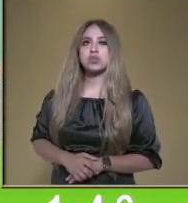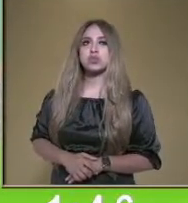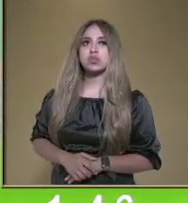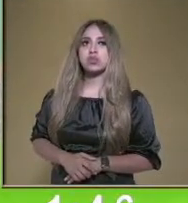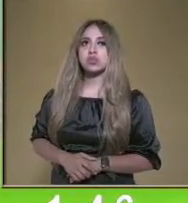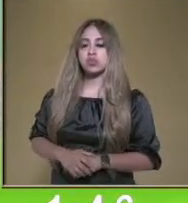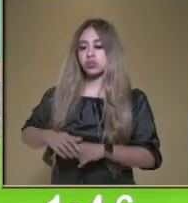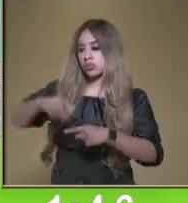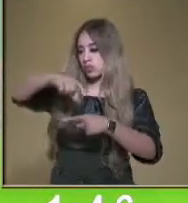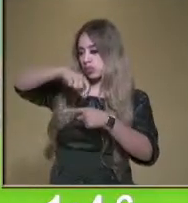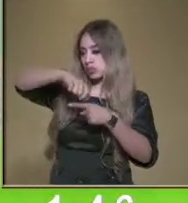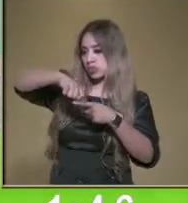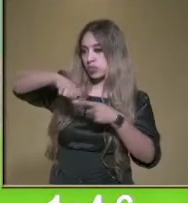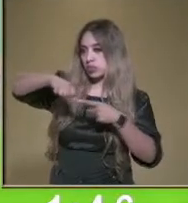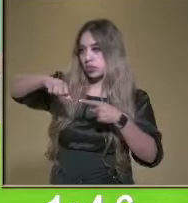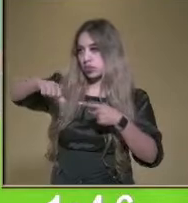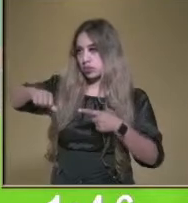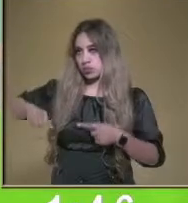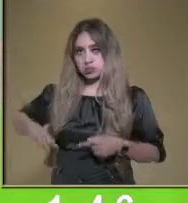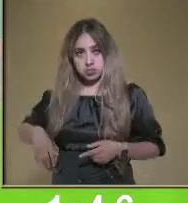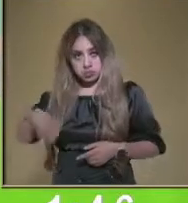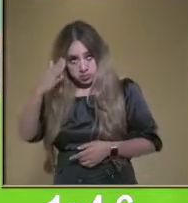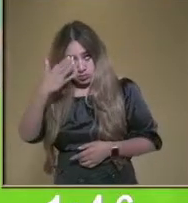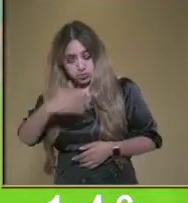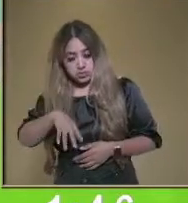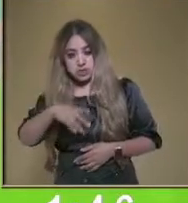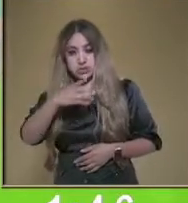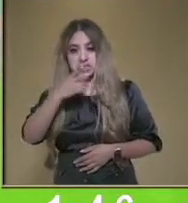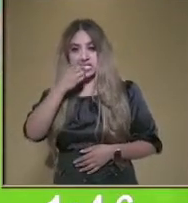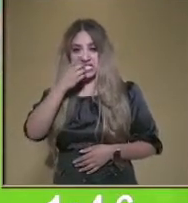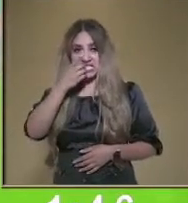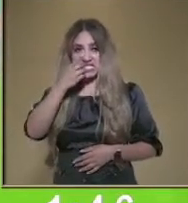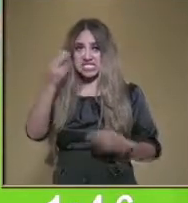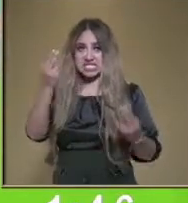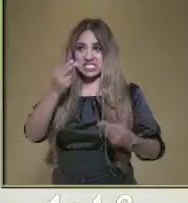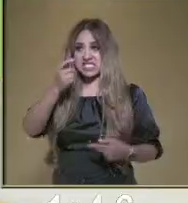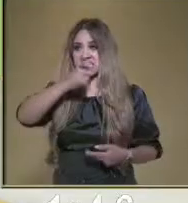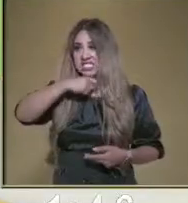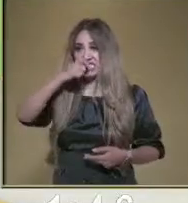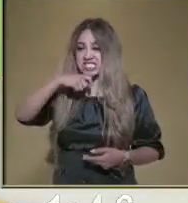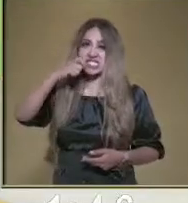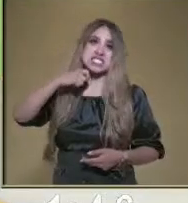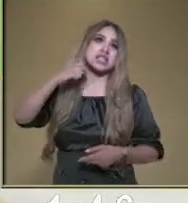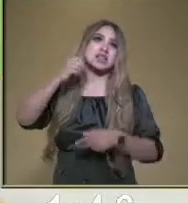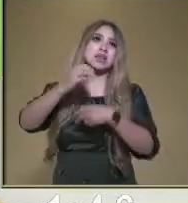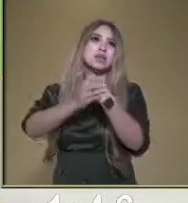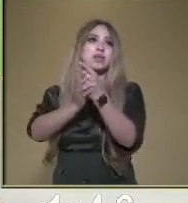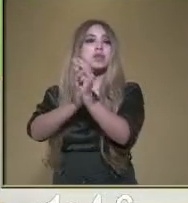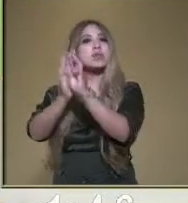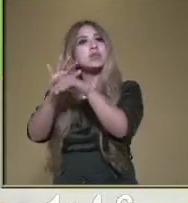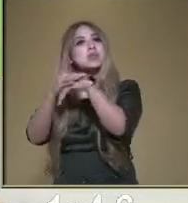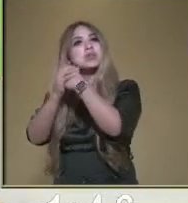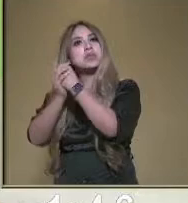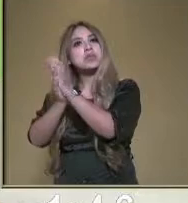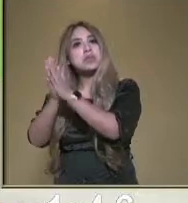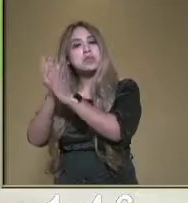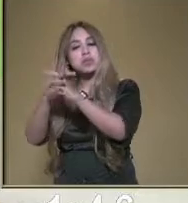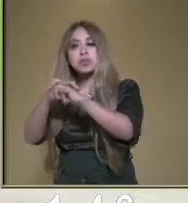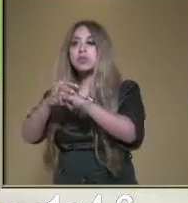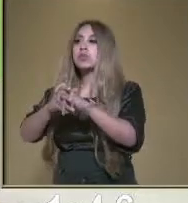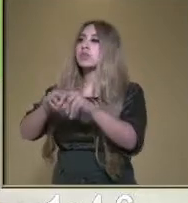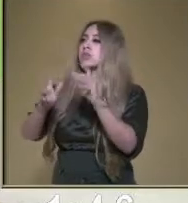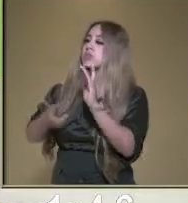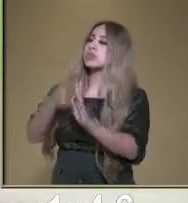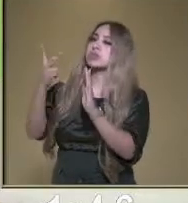sabían que los dientes se cepillan tres veces al día, que hay que lavarnos las manos tres veces al día y después de comer.